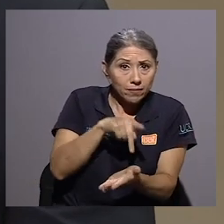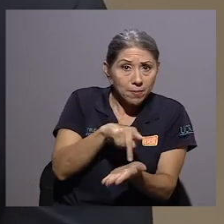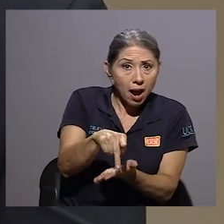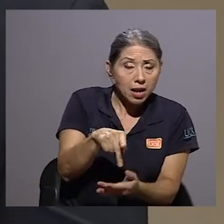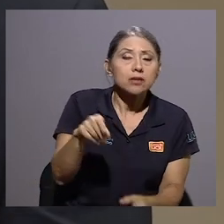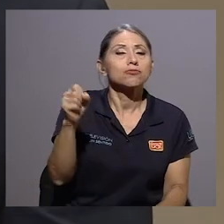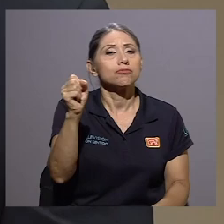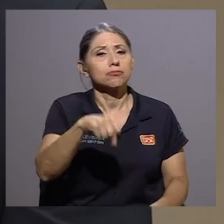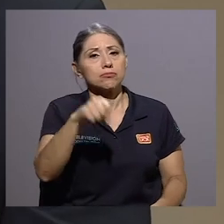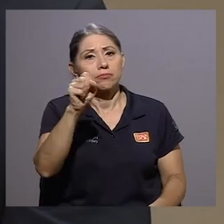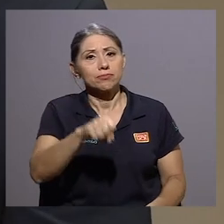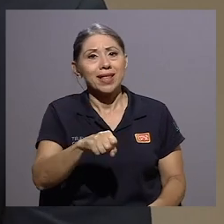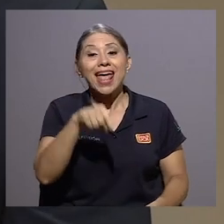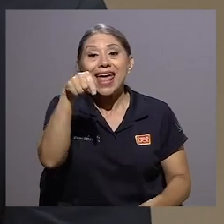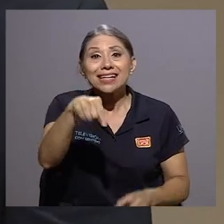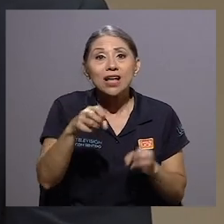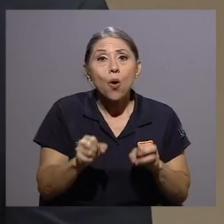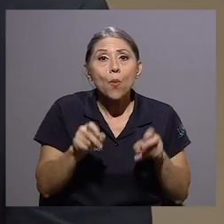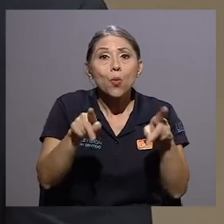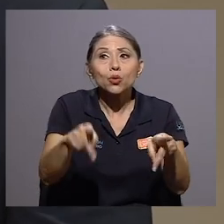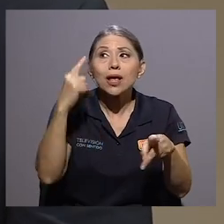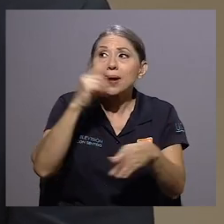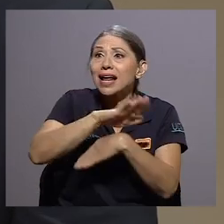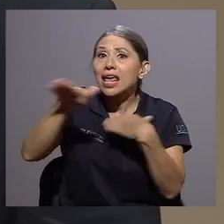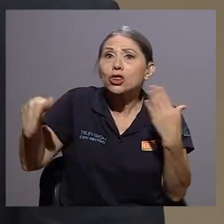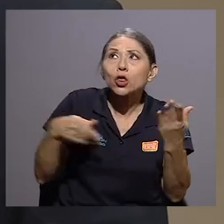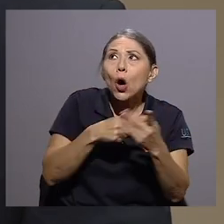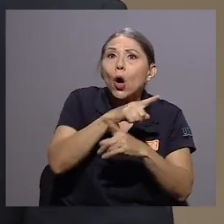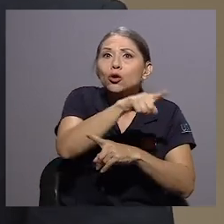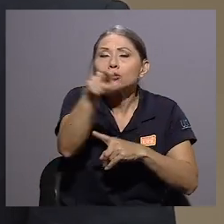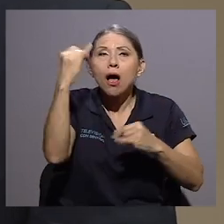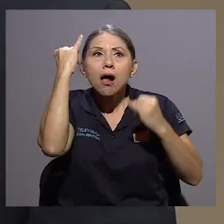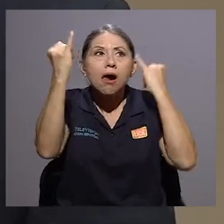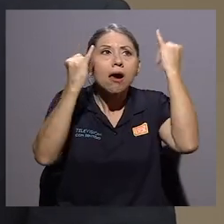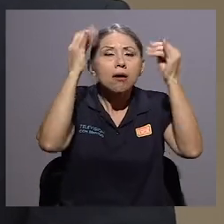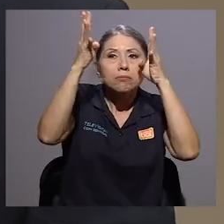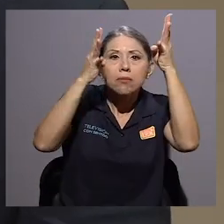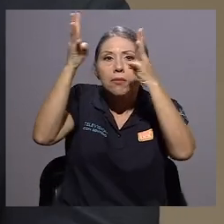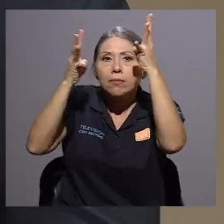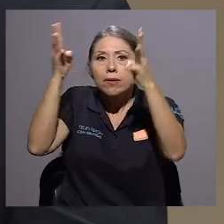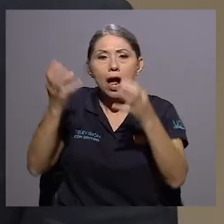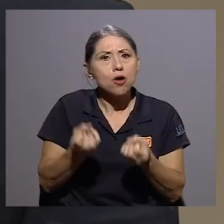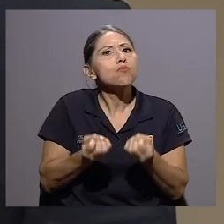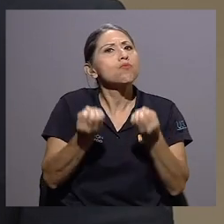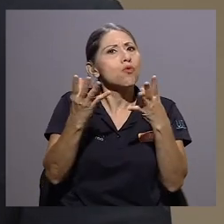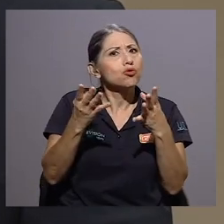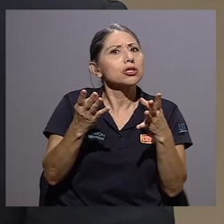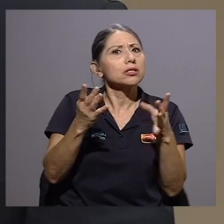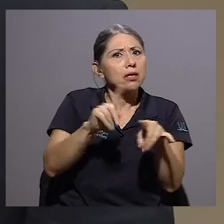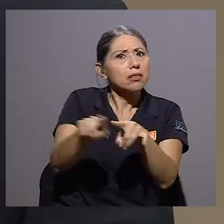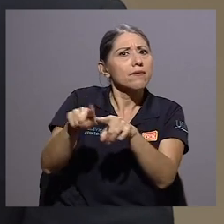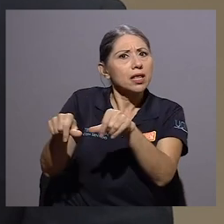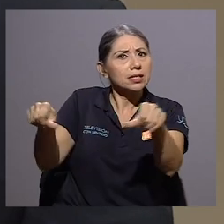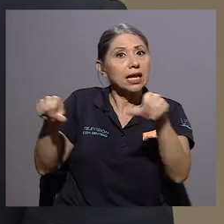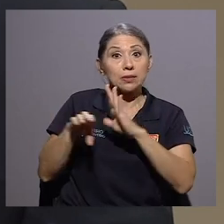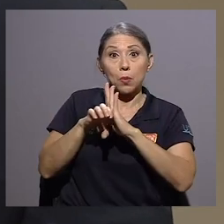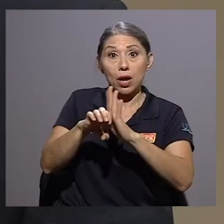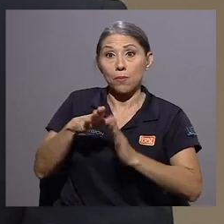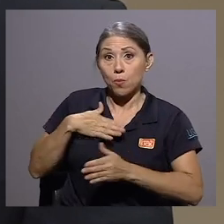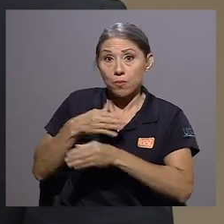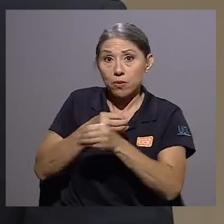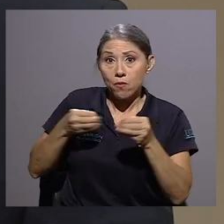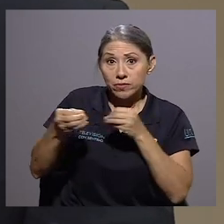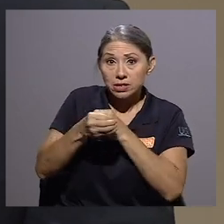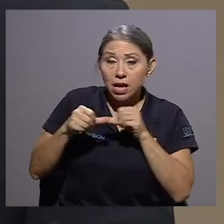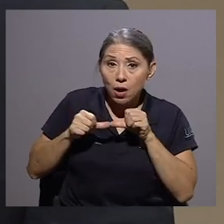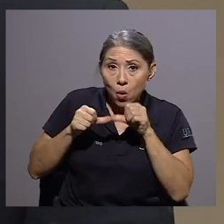creo que esta ha sido una oportunidad para que nos reinventemos todos. De alguna manera, muchos sectores, por ejemplo en nuestra oficina, hemos continuado